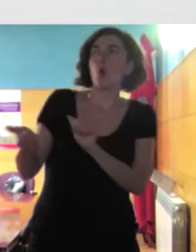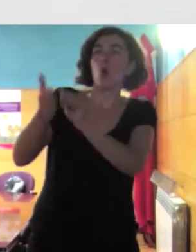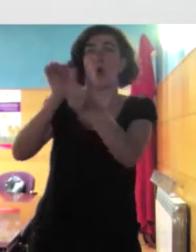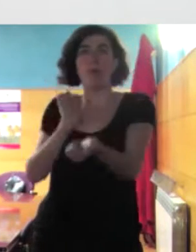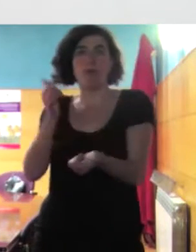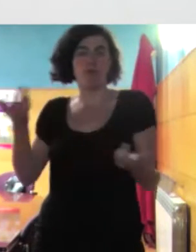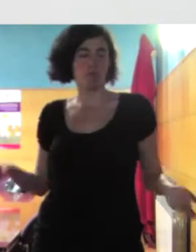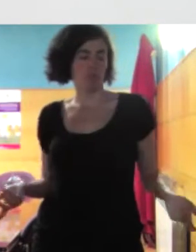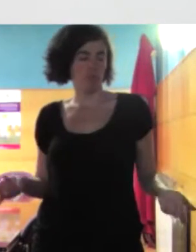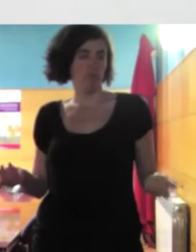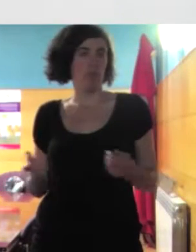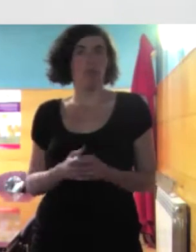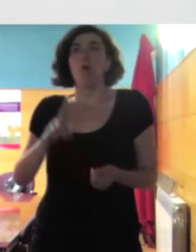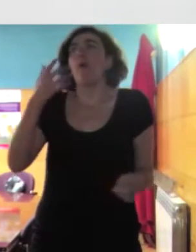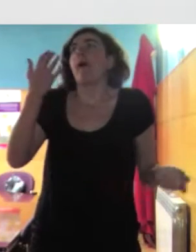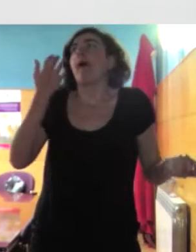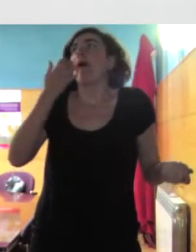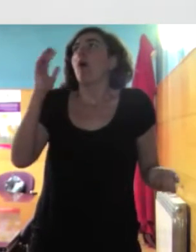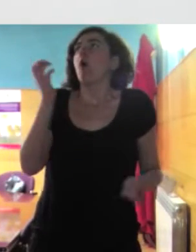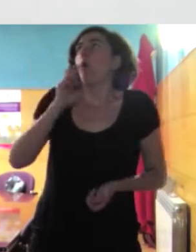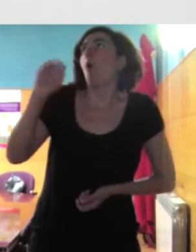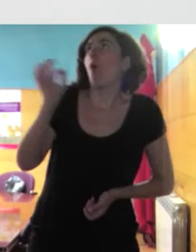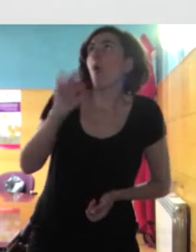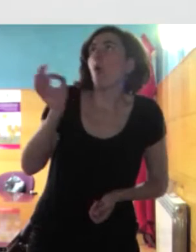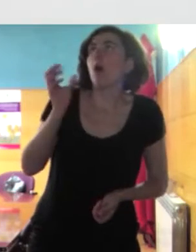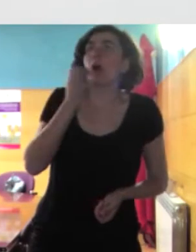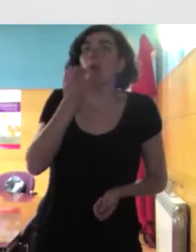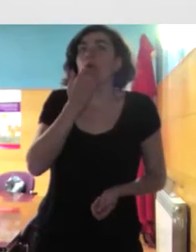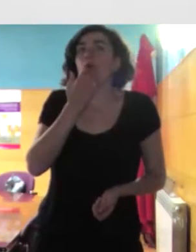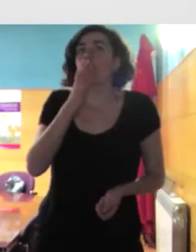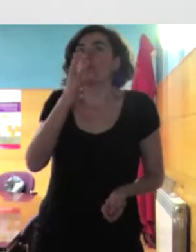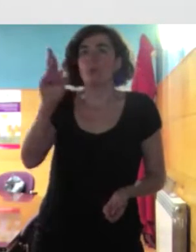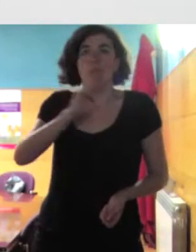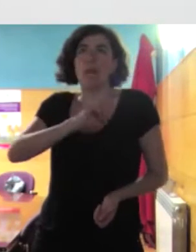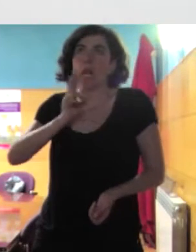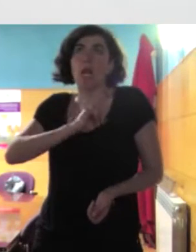evidente hay mujeres que sienten que la religión lo pide así